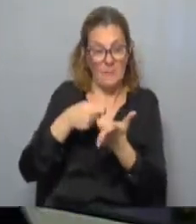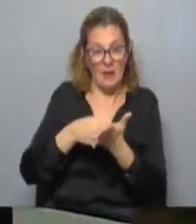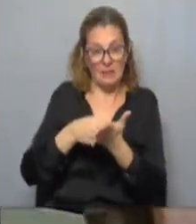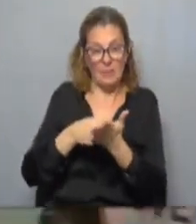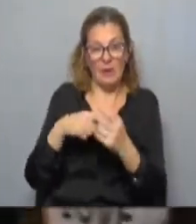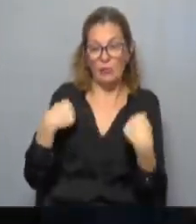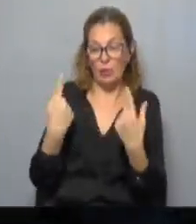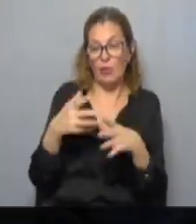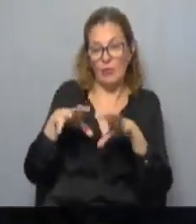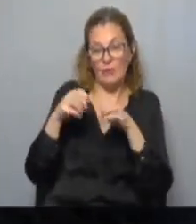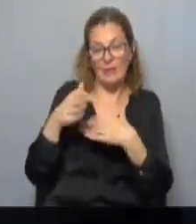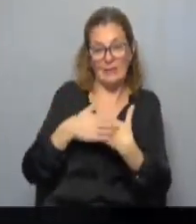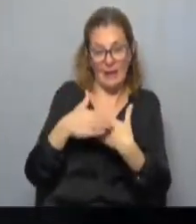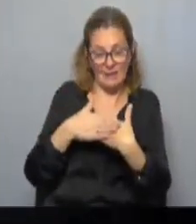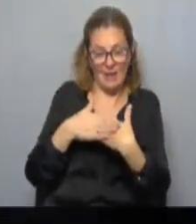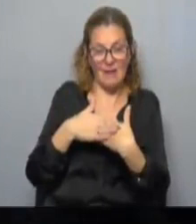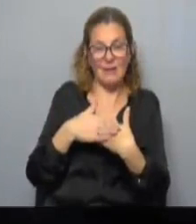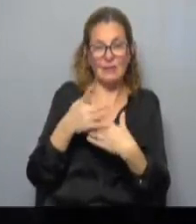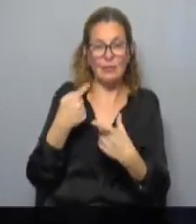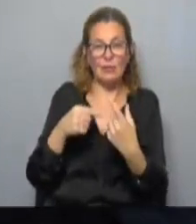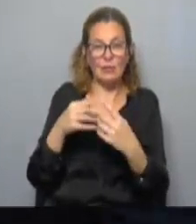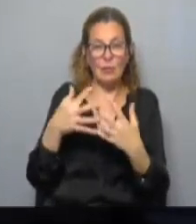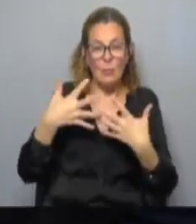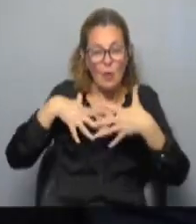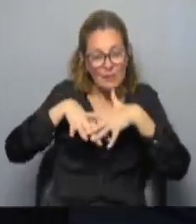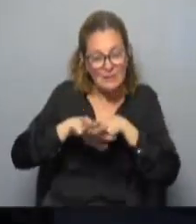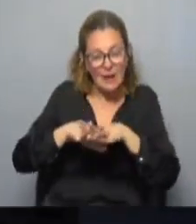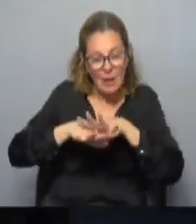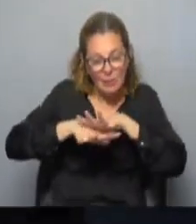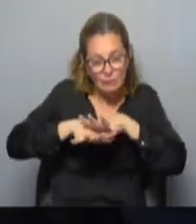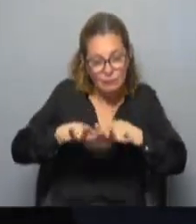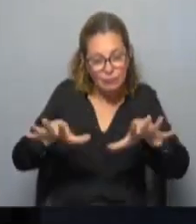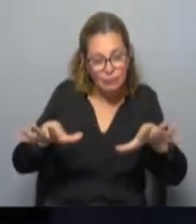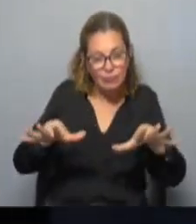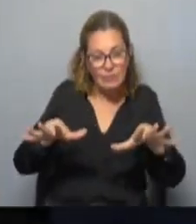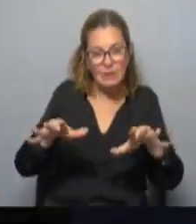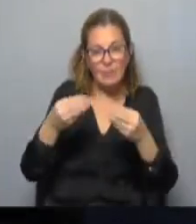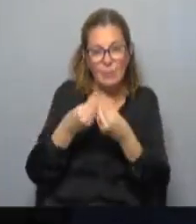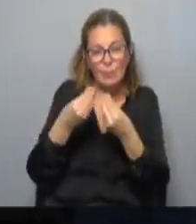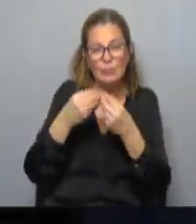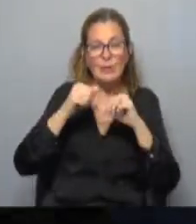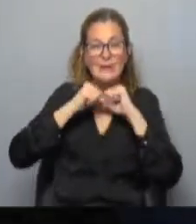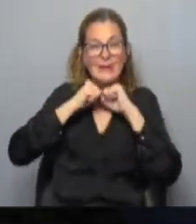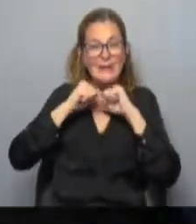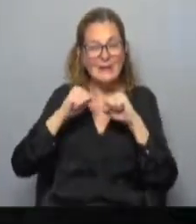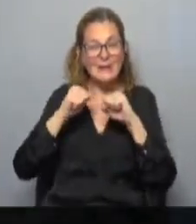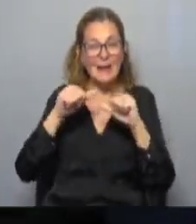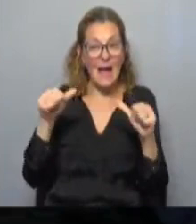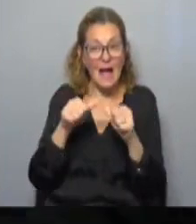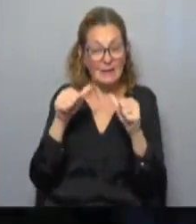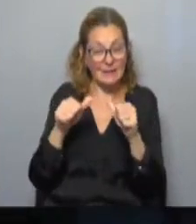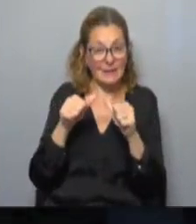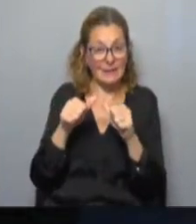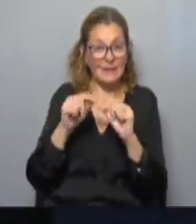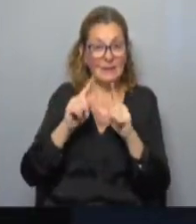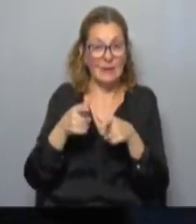los vecinos y para las vecinas por lo tanto es un entramado una red que genera esta Secretaría que además es